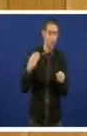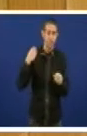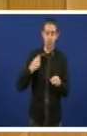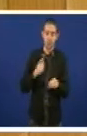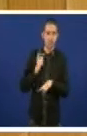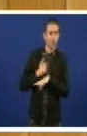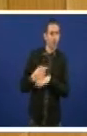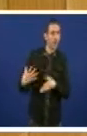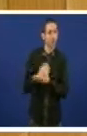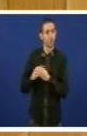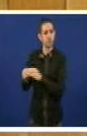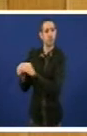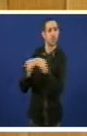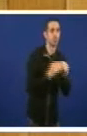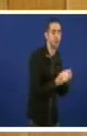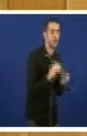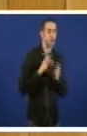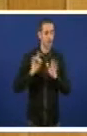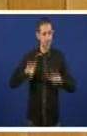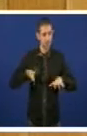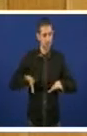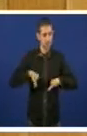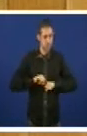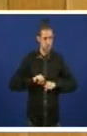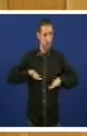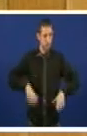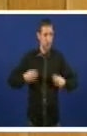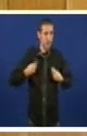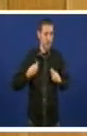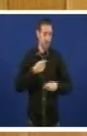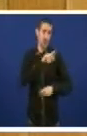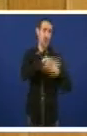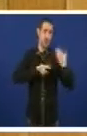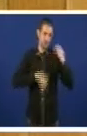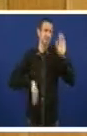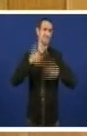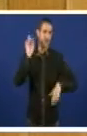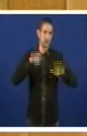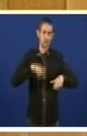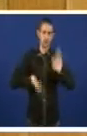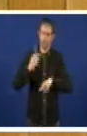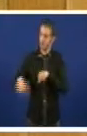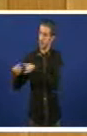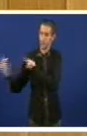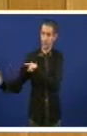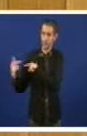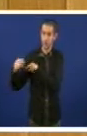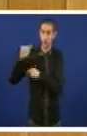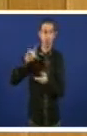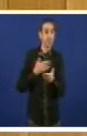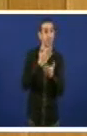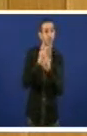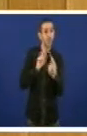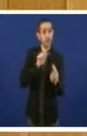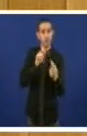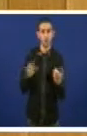que os que levamos máis de seis meses residindo no noso país. A moción que hoxe debatimos unha vez máis